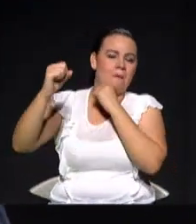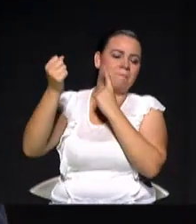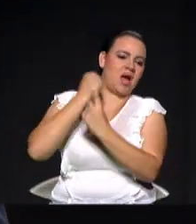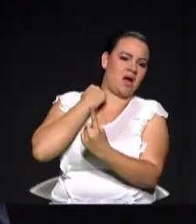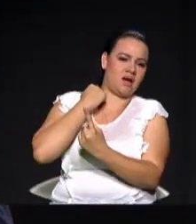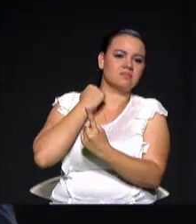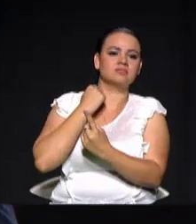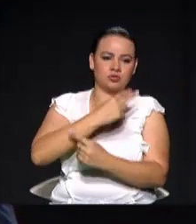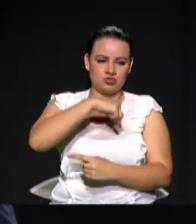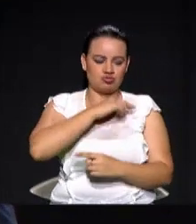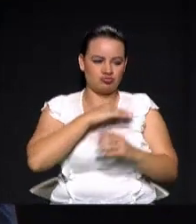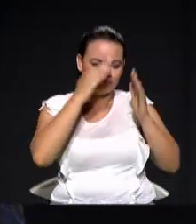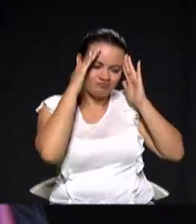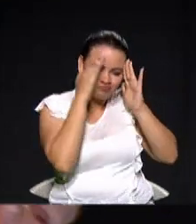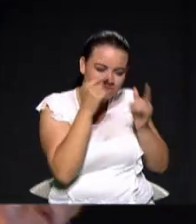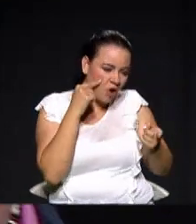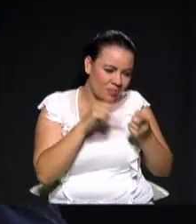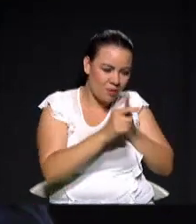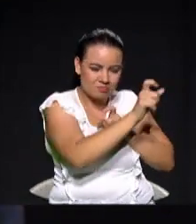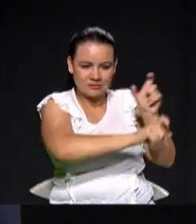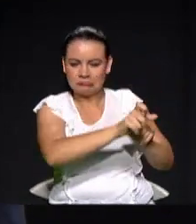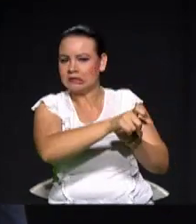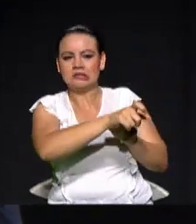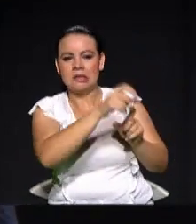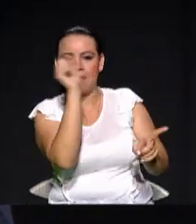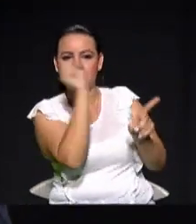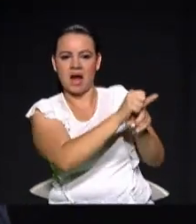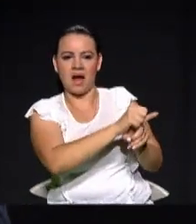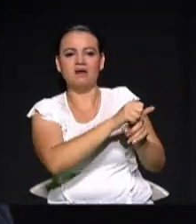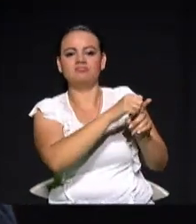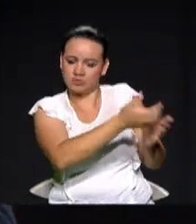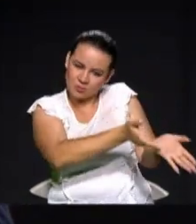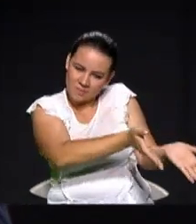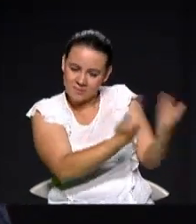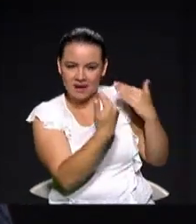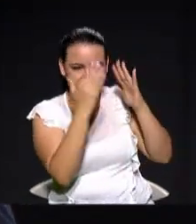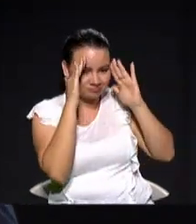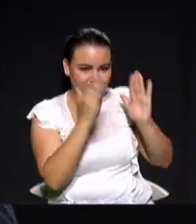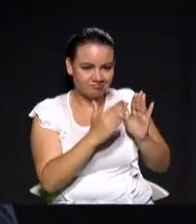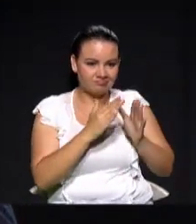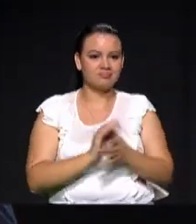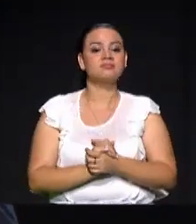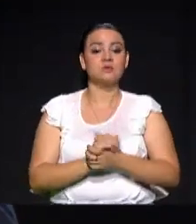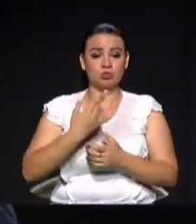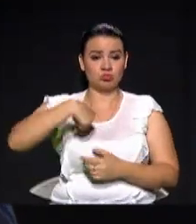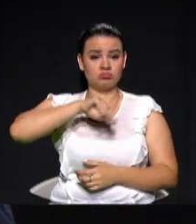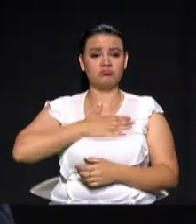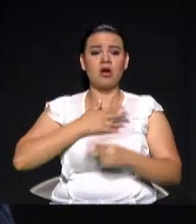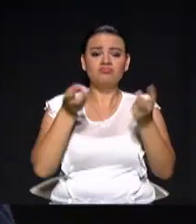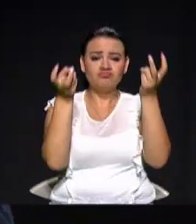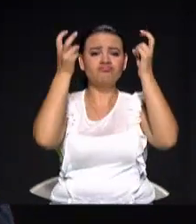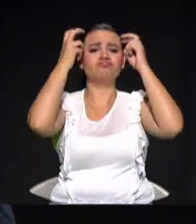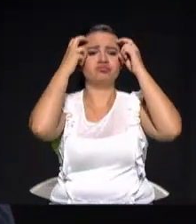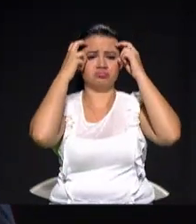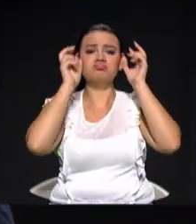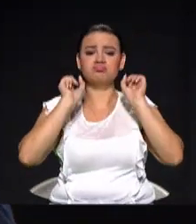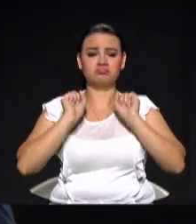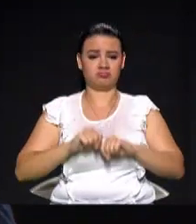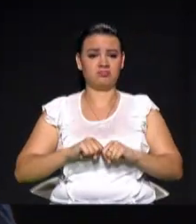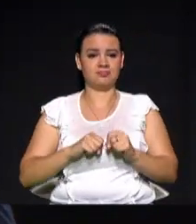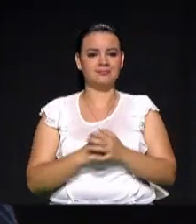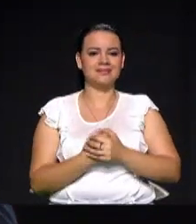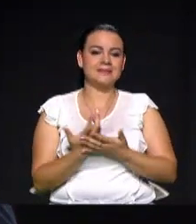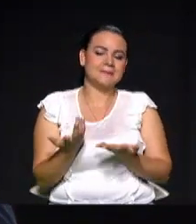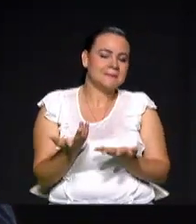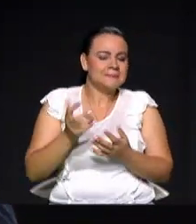en ello, nos vamos a enfocar. Por supuesto, vamos a administrar toda la ciudad y tenemos todas las competencias, el conocimiento para hacerlo, pero queremos